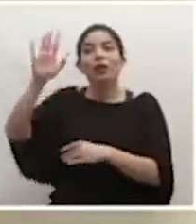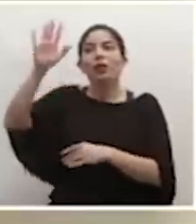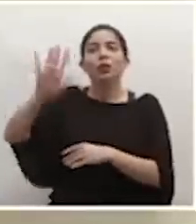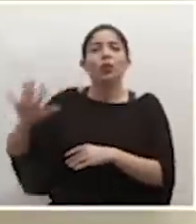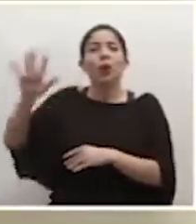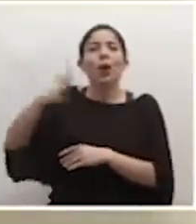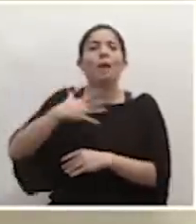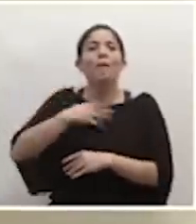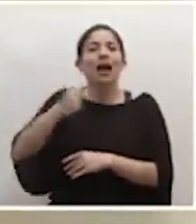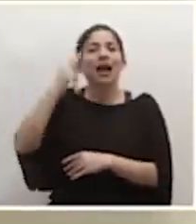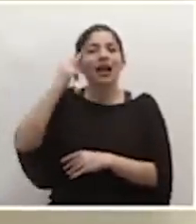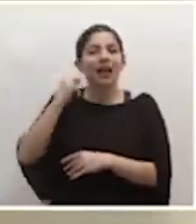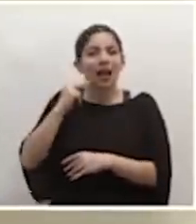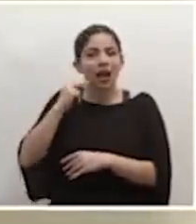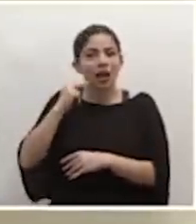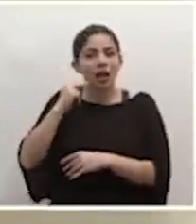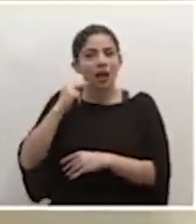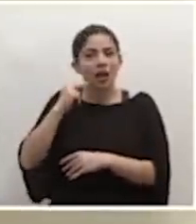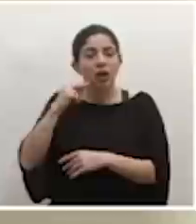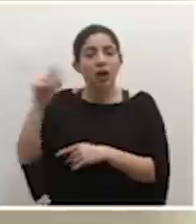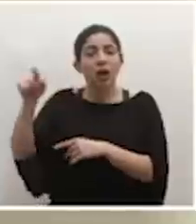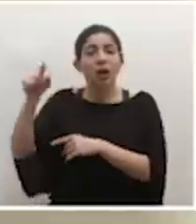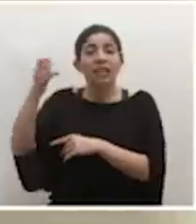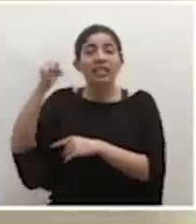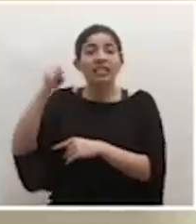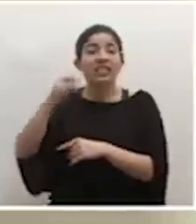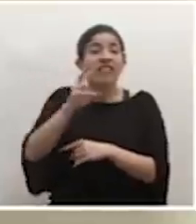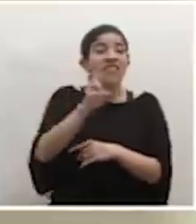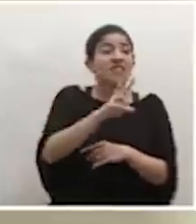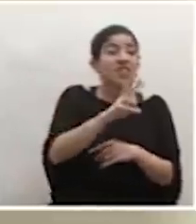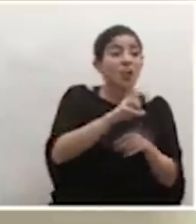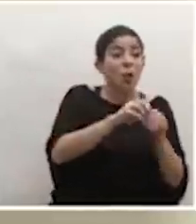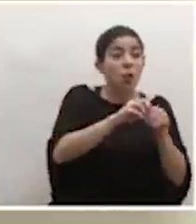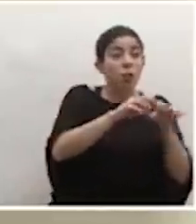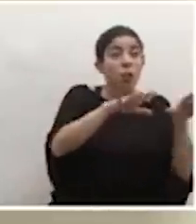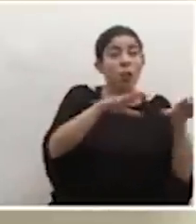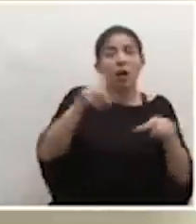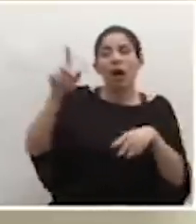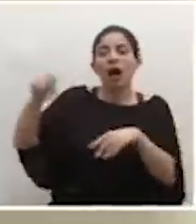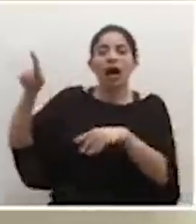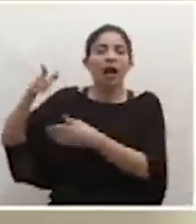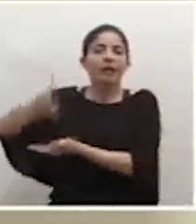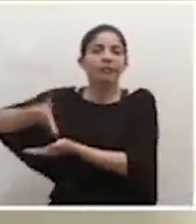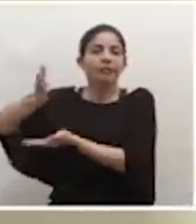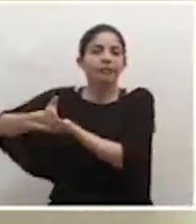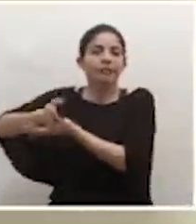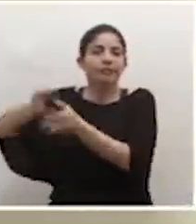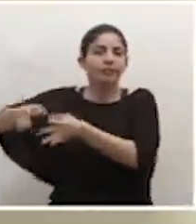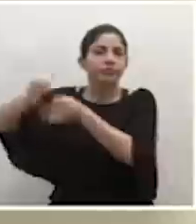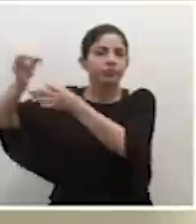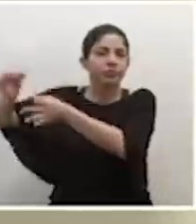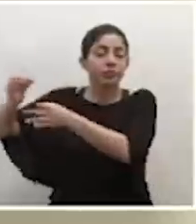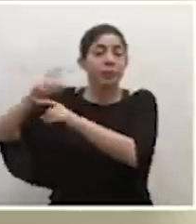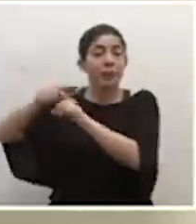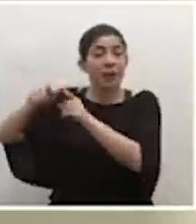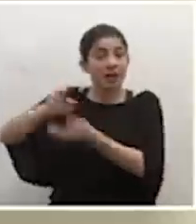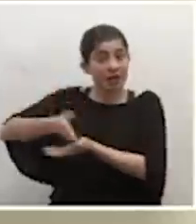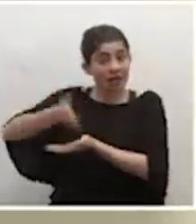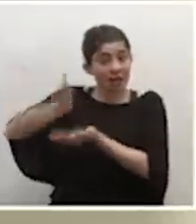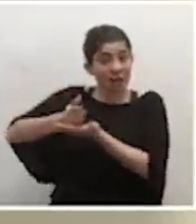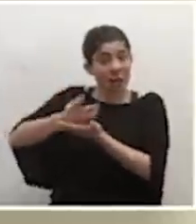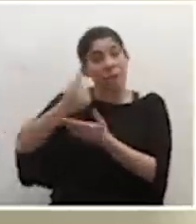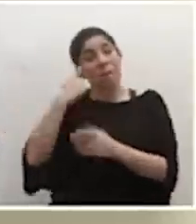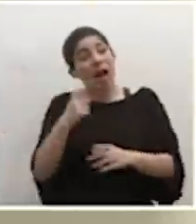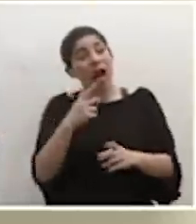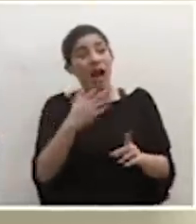negro, y se desmoronaba justamente porque un revés del virus fuerte puede hacer que todo esto se posponga, pero se posponga no es para hacerle